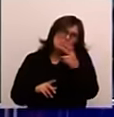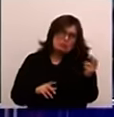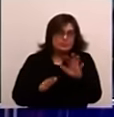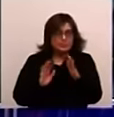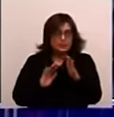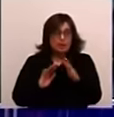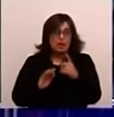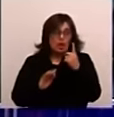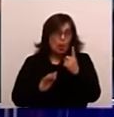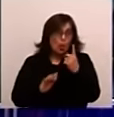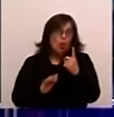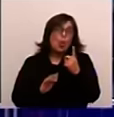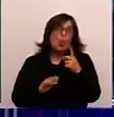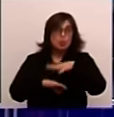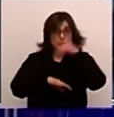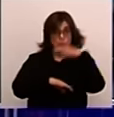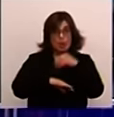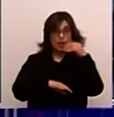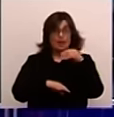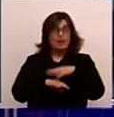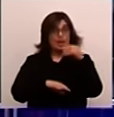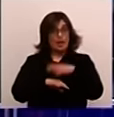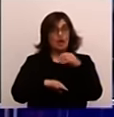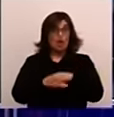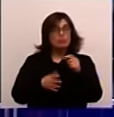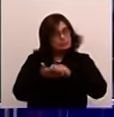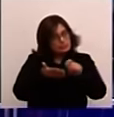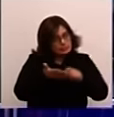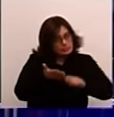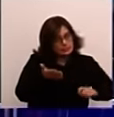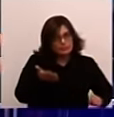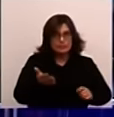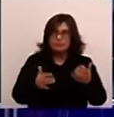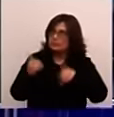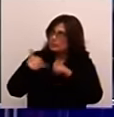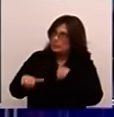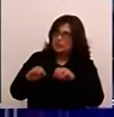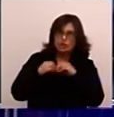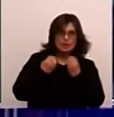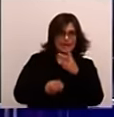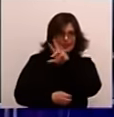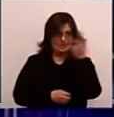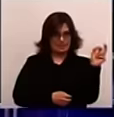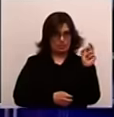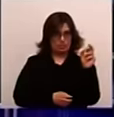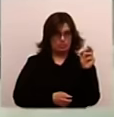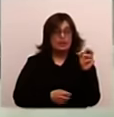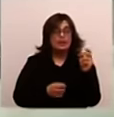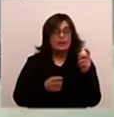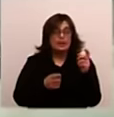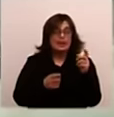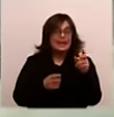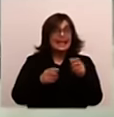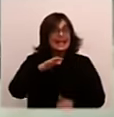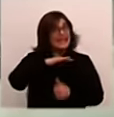Oxford, que era un cronista sueco, que se encontraba en Montevideo, de primera mano, escuchó que habían sido 300. Pero lo cierto es que... hablando de caciques